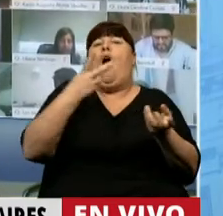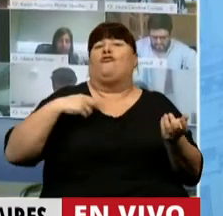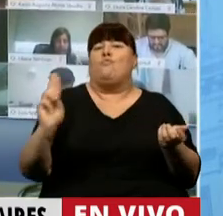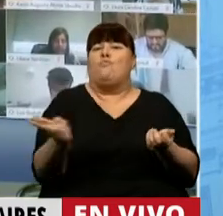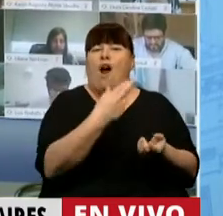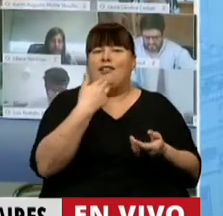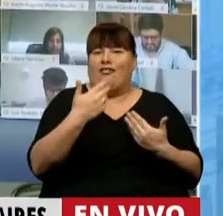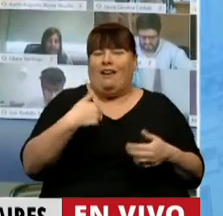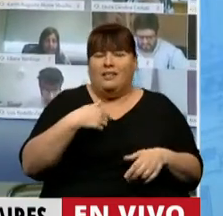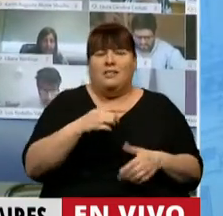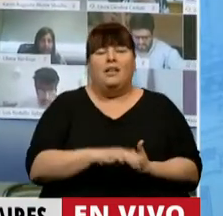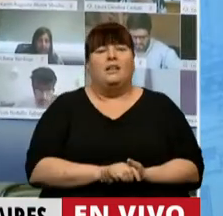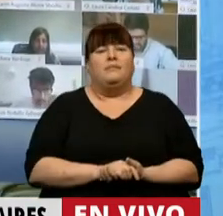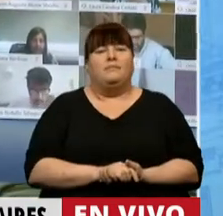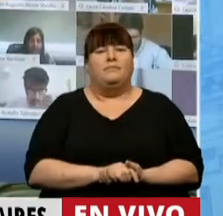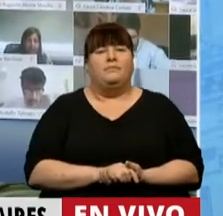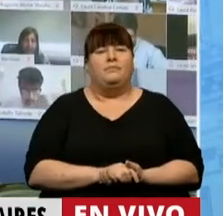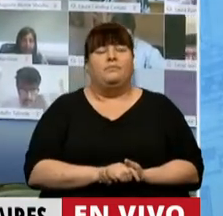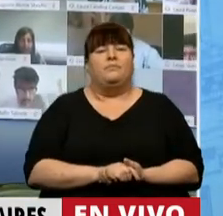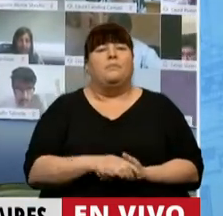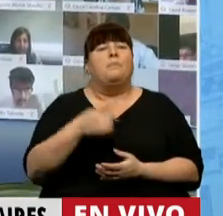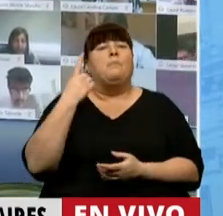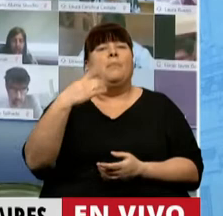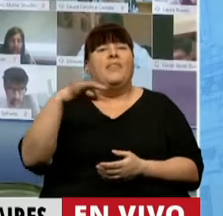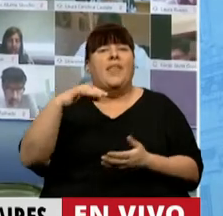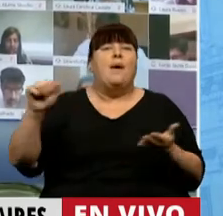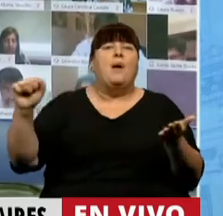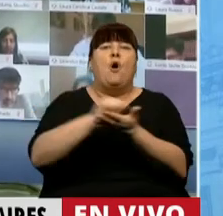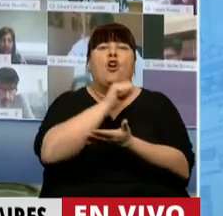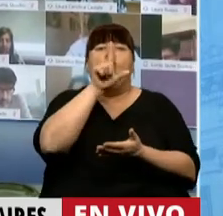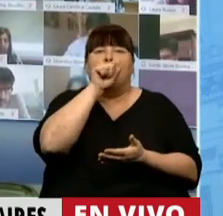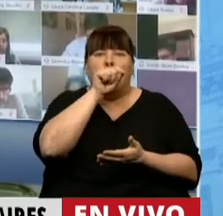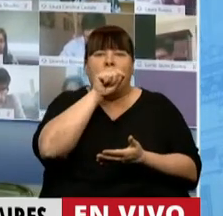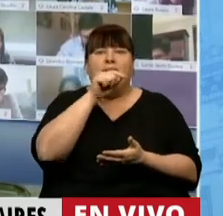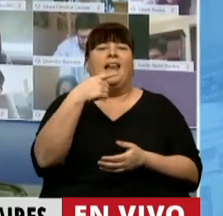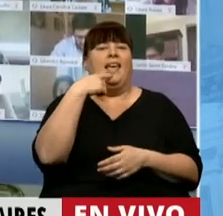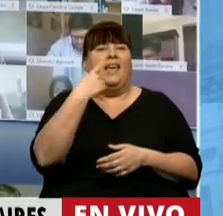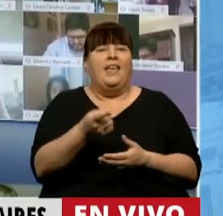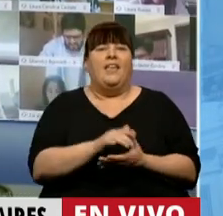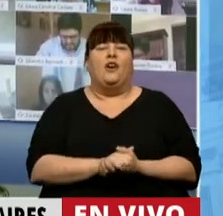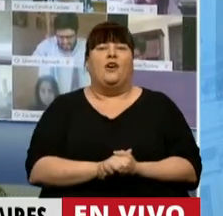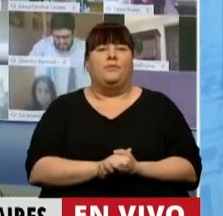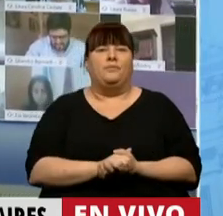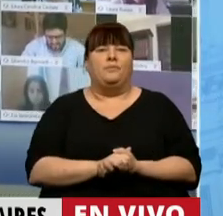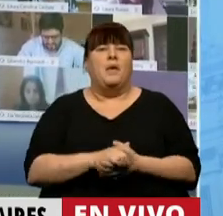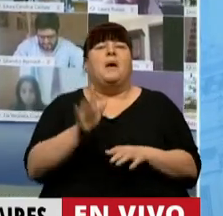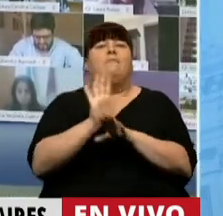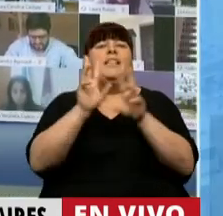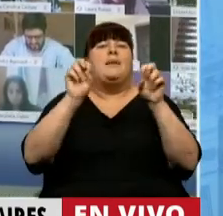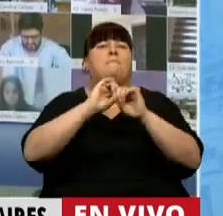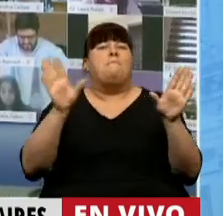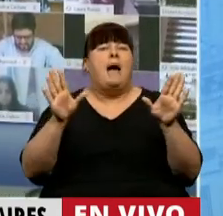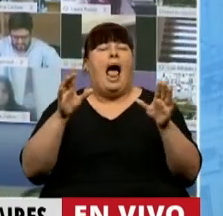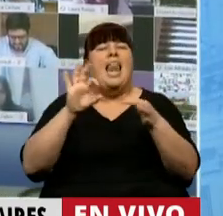luego de haber tenido que borrar el tuit donde reivindicaban el mal llamado